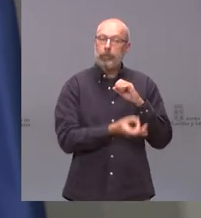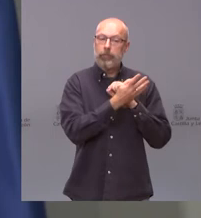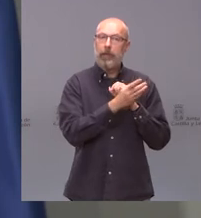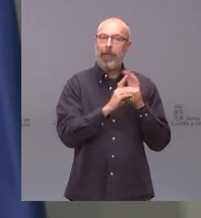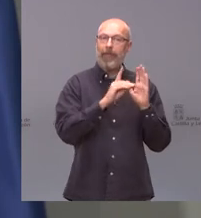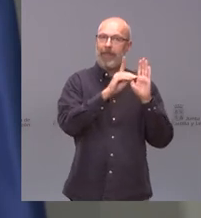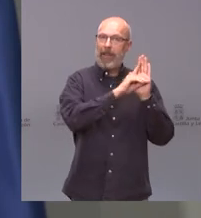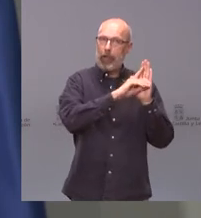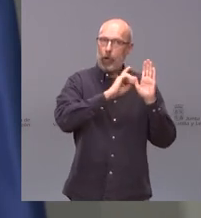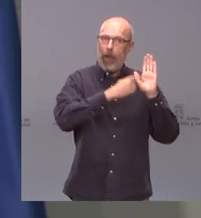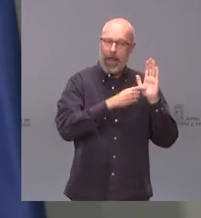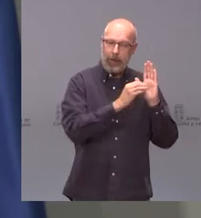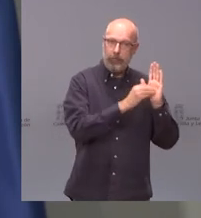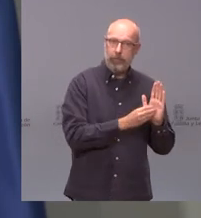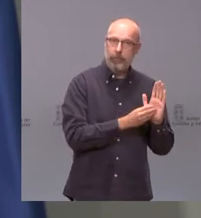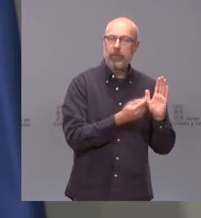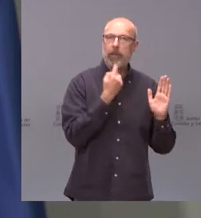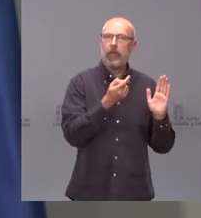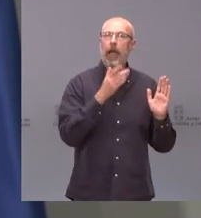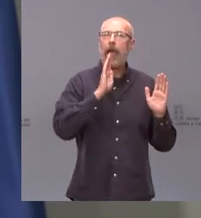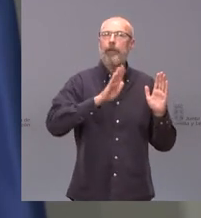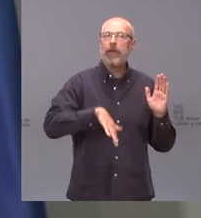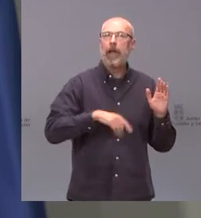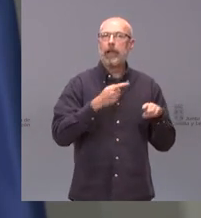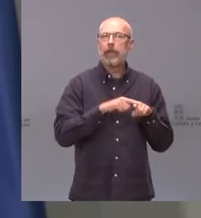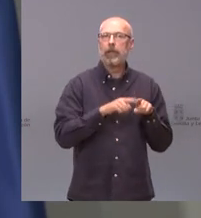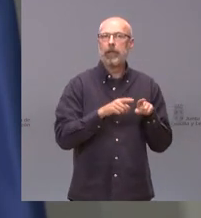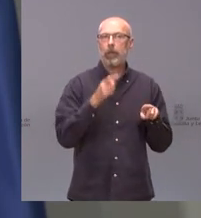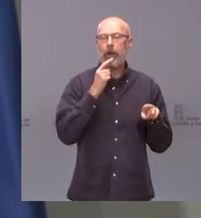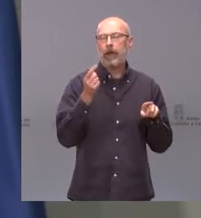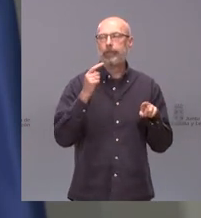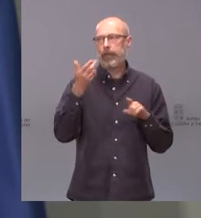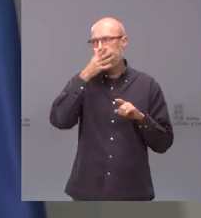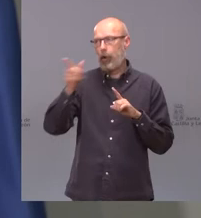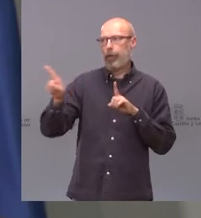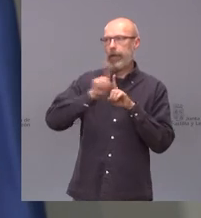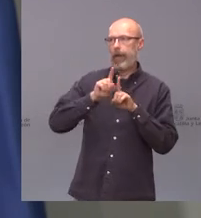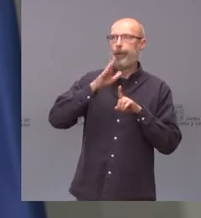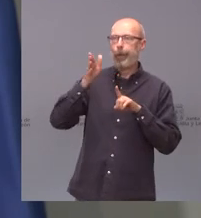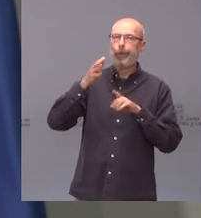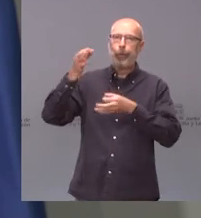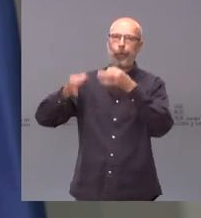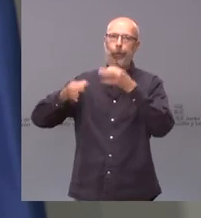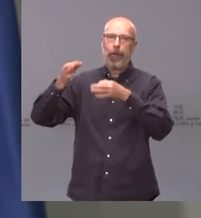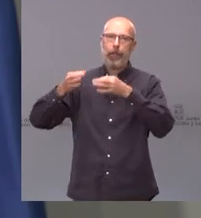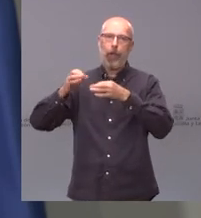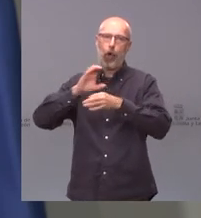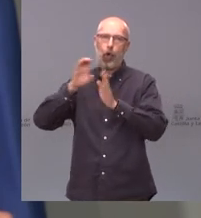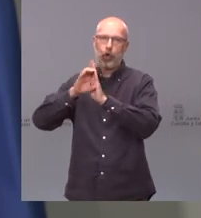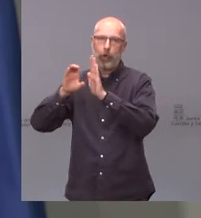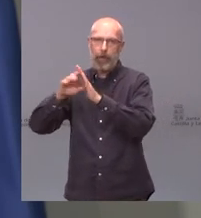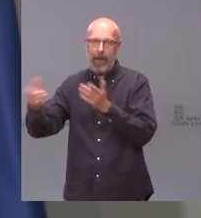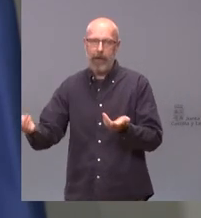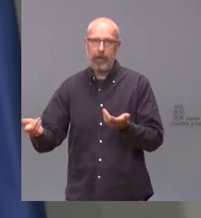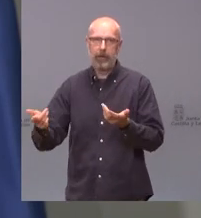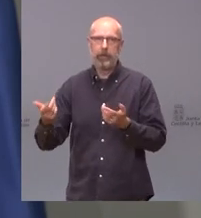¿qué tenemos? al rey de la cogobernanza metiéndonos en el constitucional pues que llevamos así un año ya sabemos